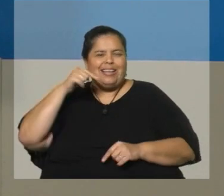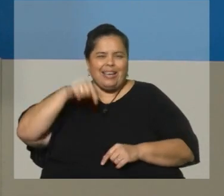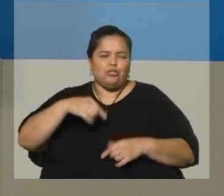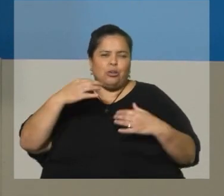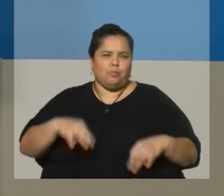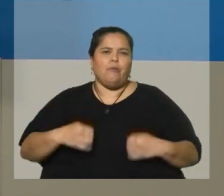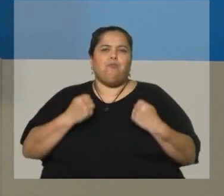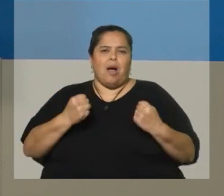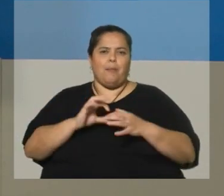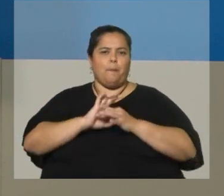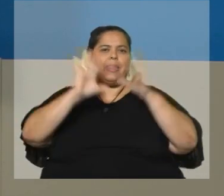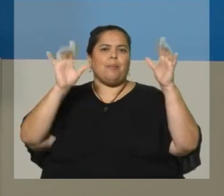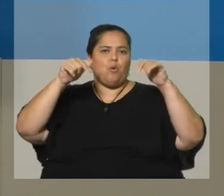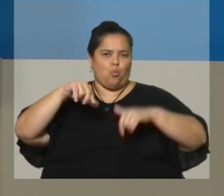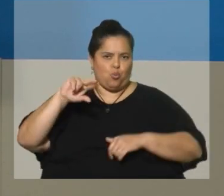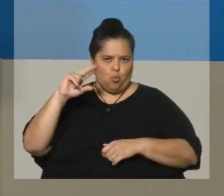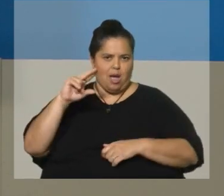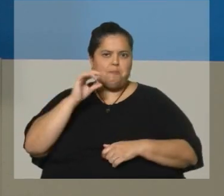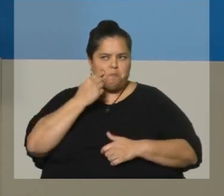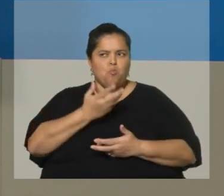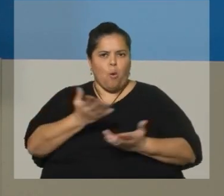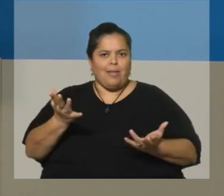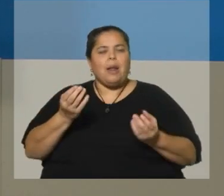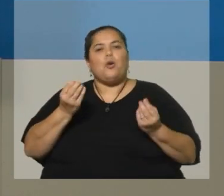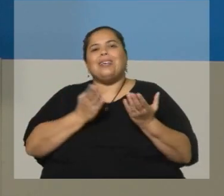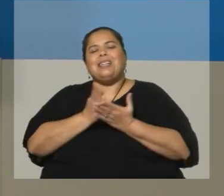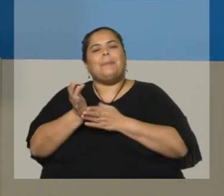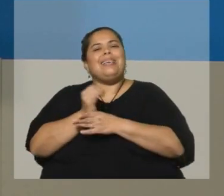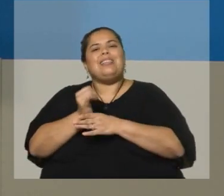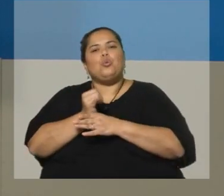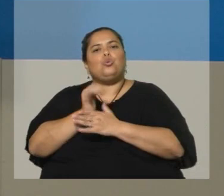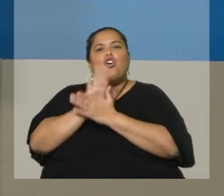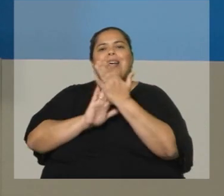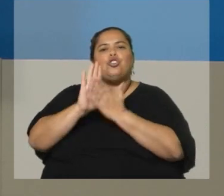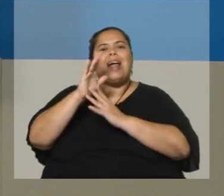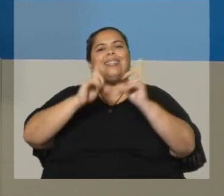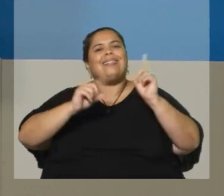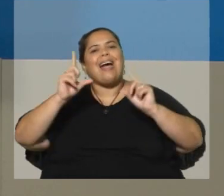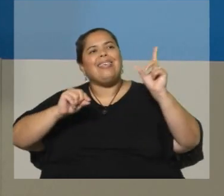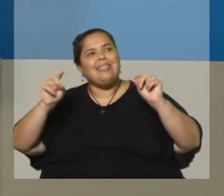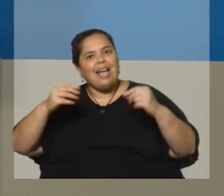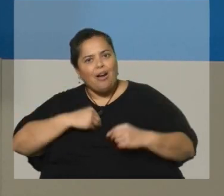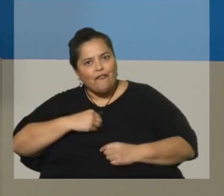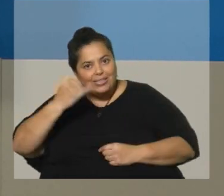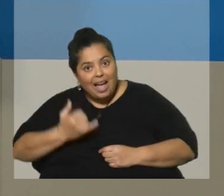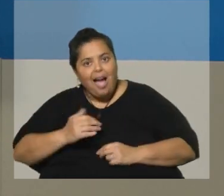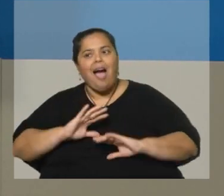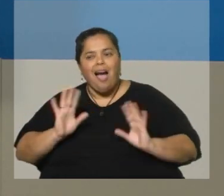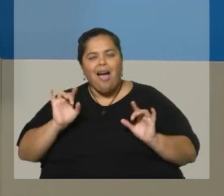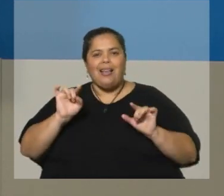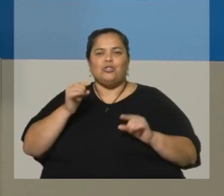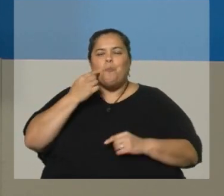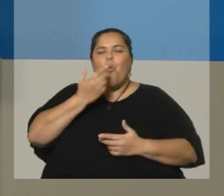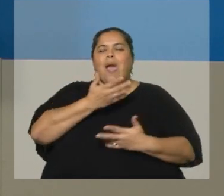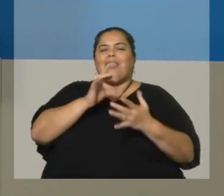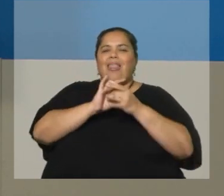democracia en Uruguay. Siempre digo que la fortaleza de los institutos nacionales de estadística es un buen síntoma de cómo está la democracia, y en